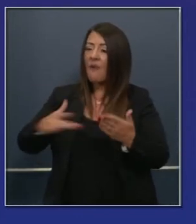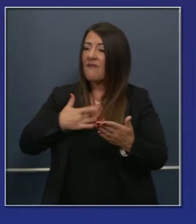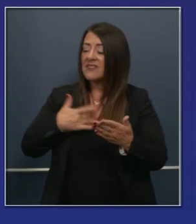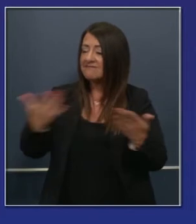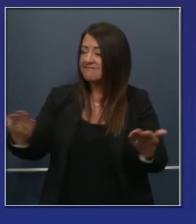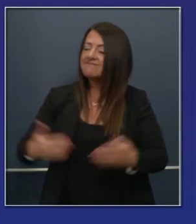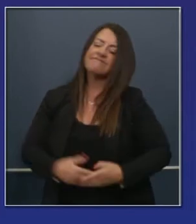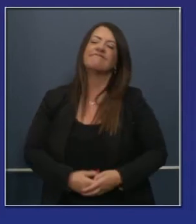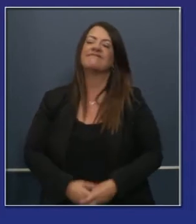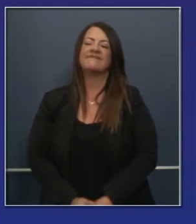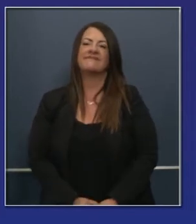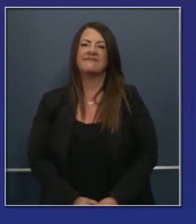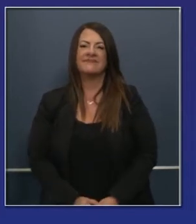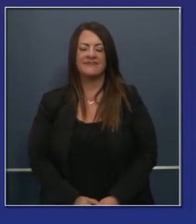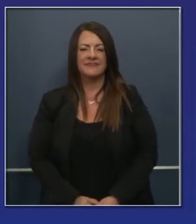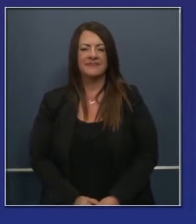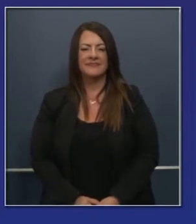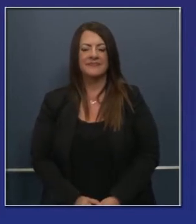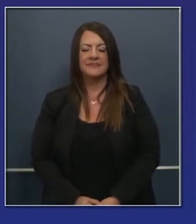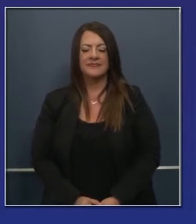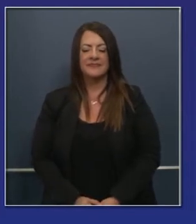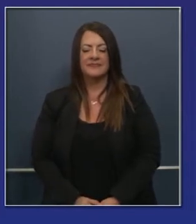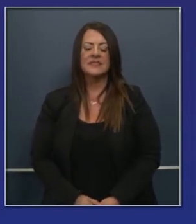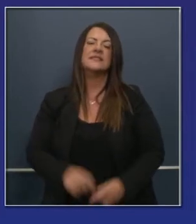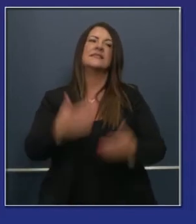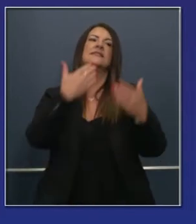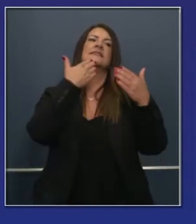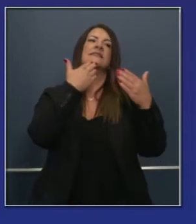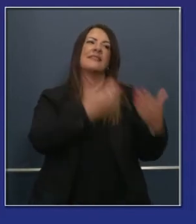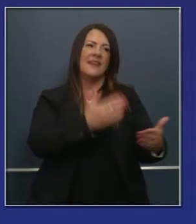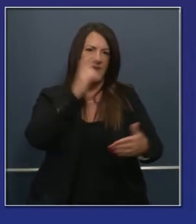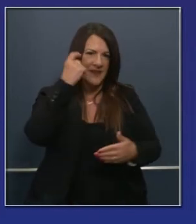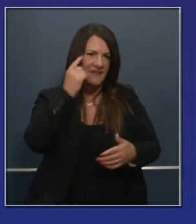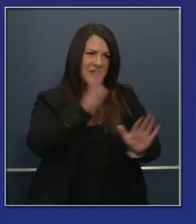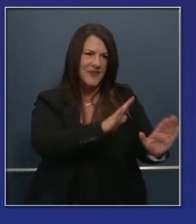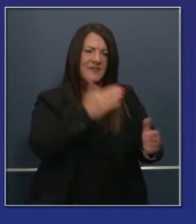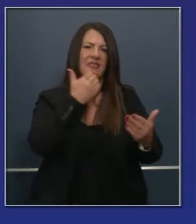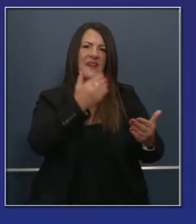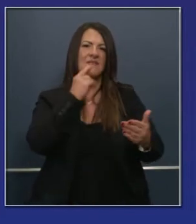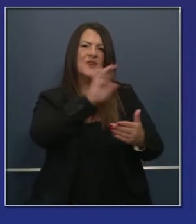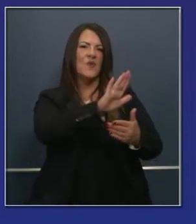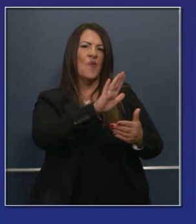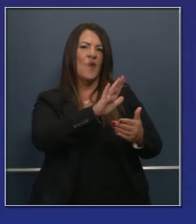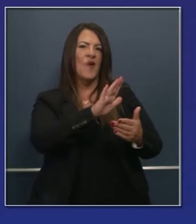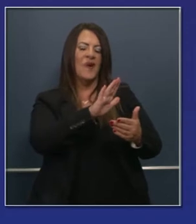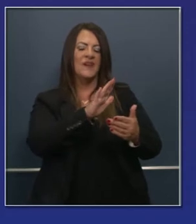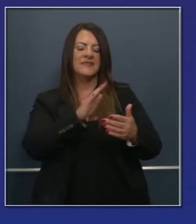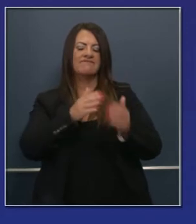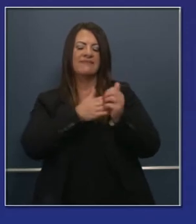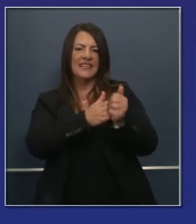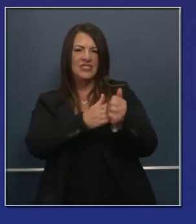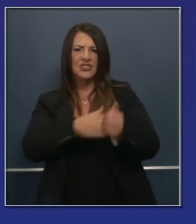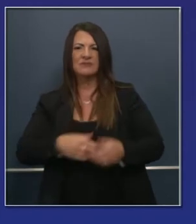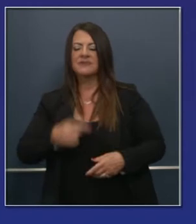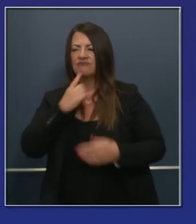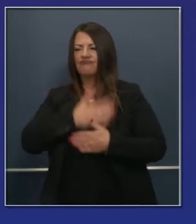añade tu voz a estos esfuerzos. Gracias, gobernador. Gracias por su liderazgo. Es un honor trabajar con